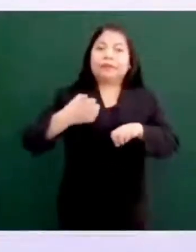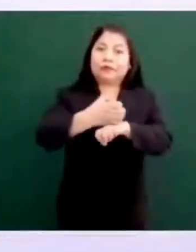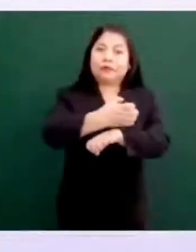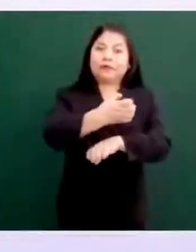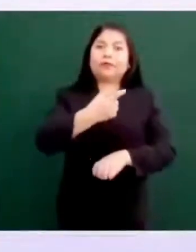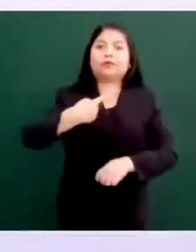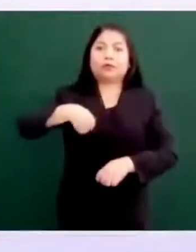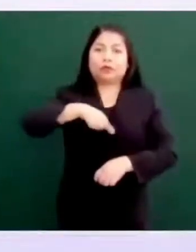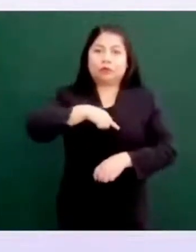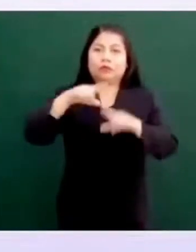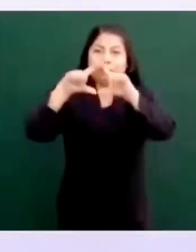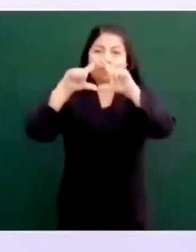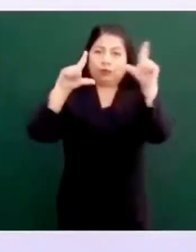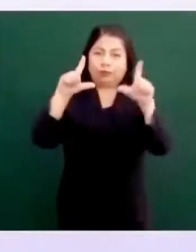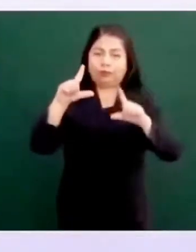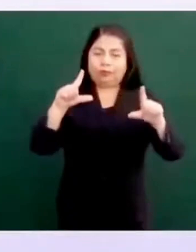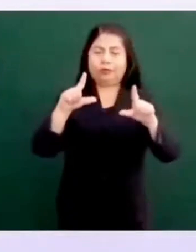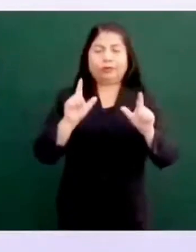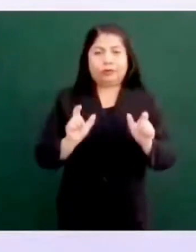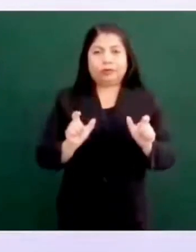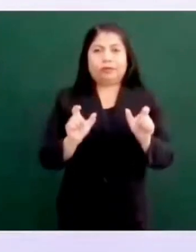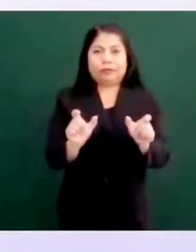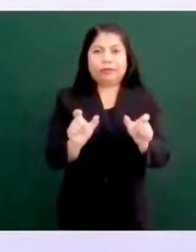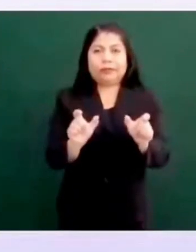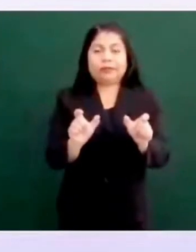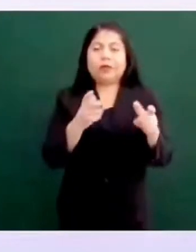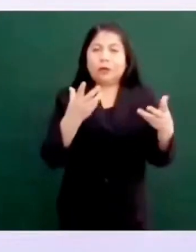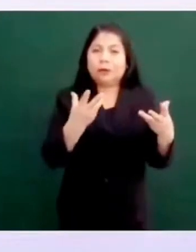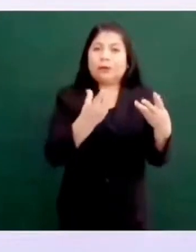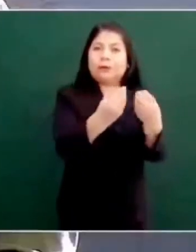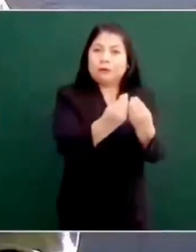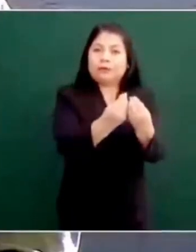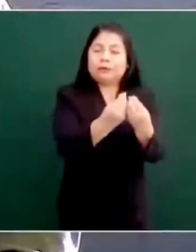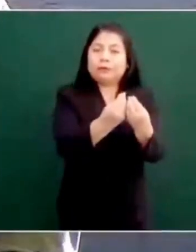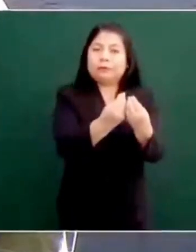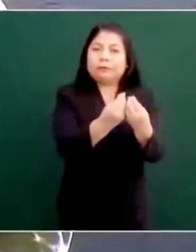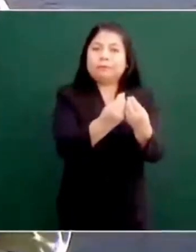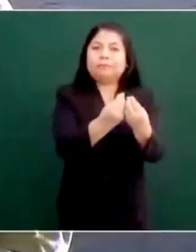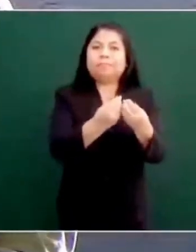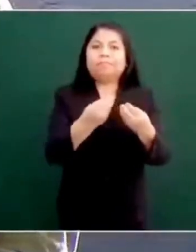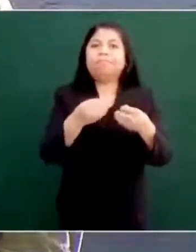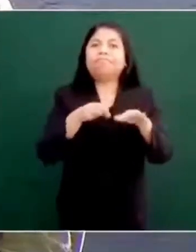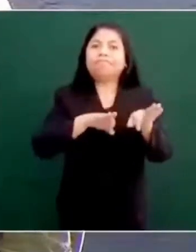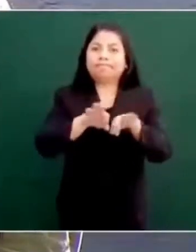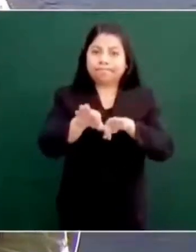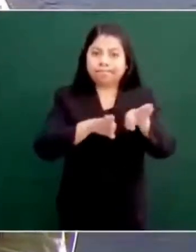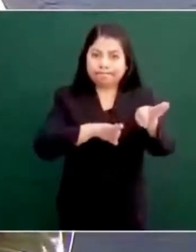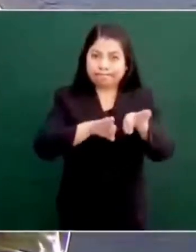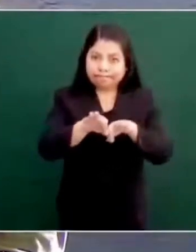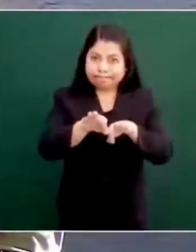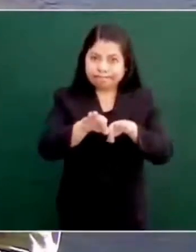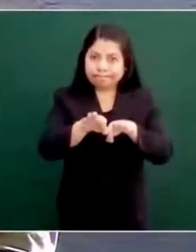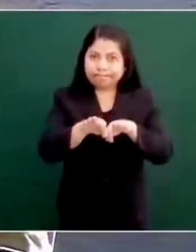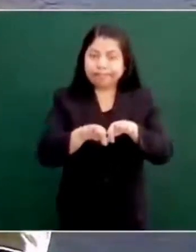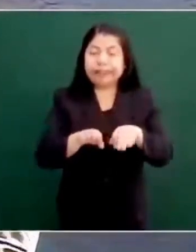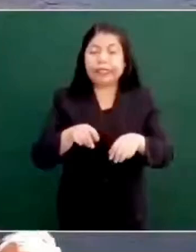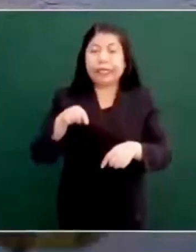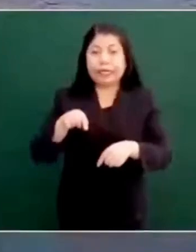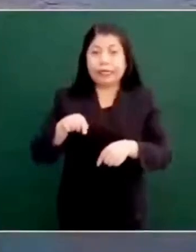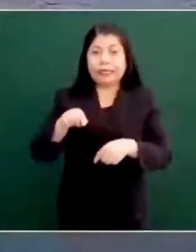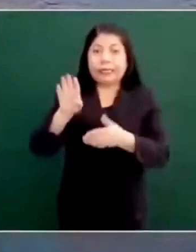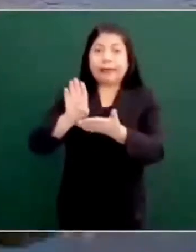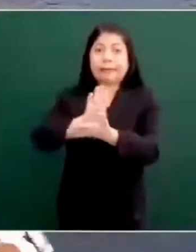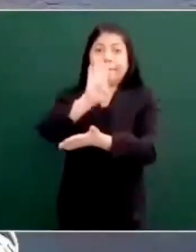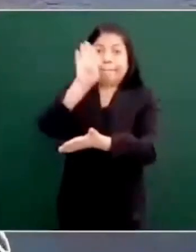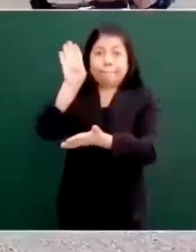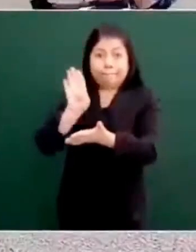economías del proyecto, está construyendo el camino necesario para vincular la estación Bacalar con